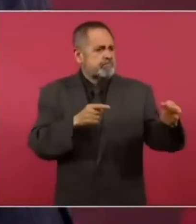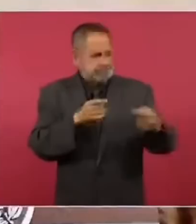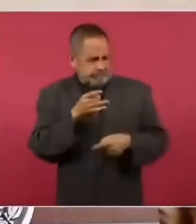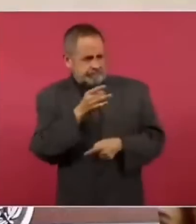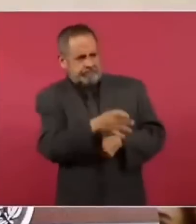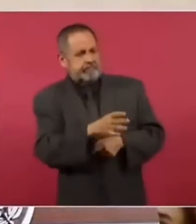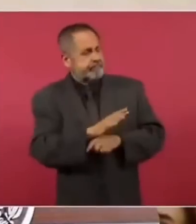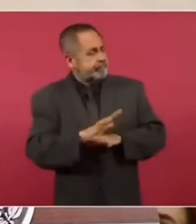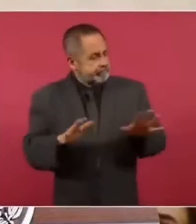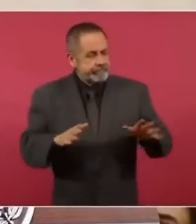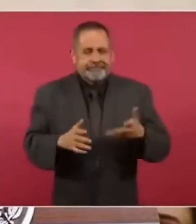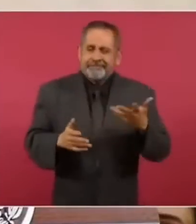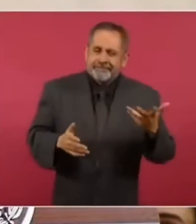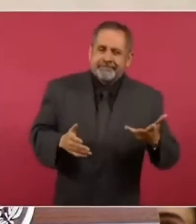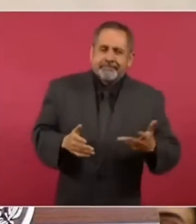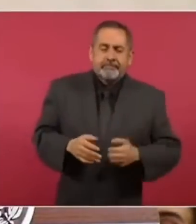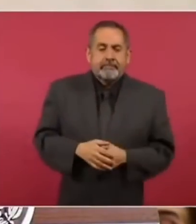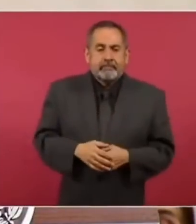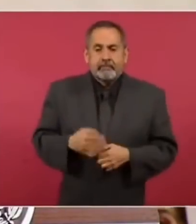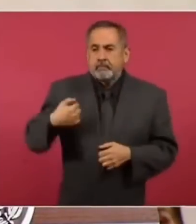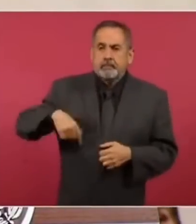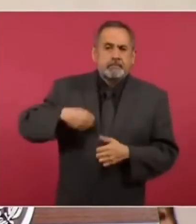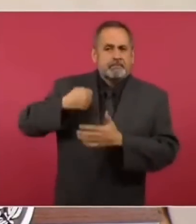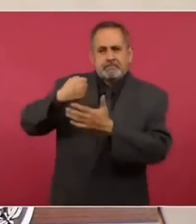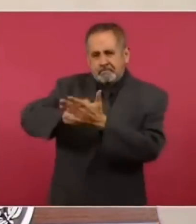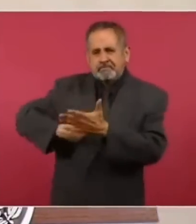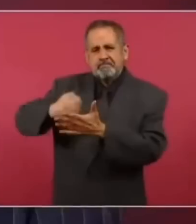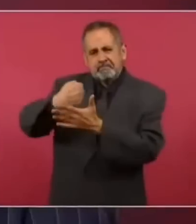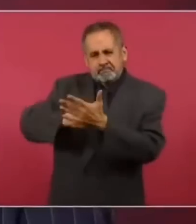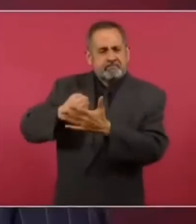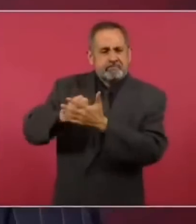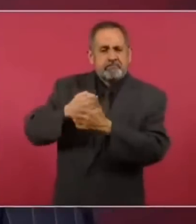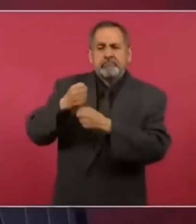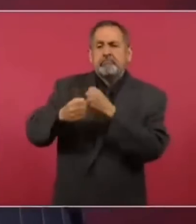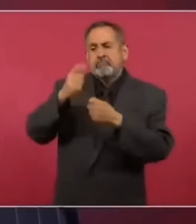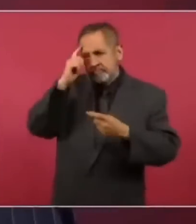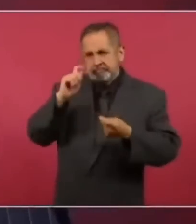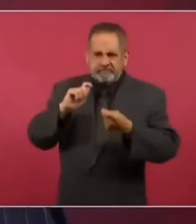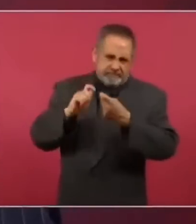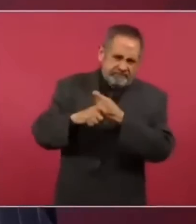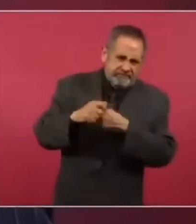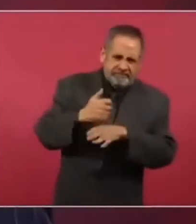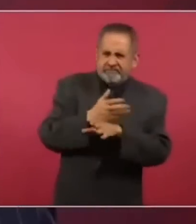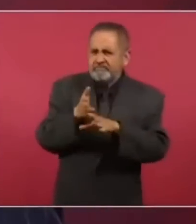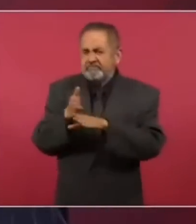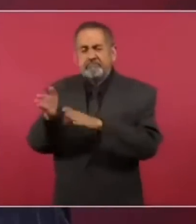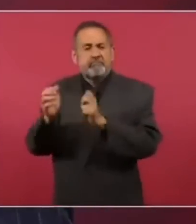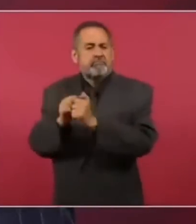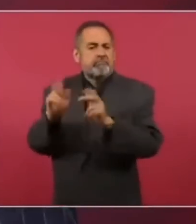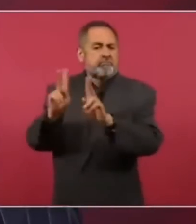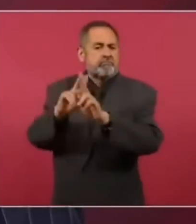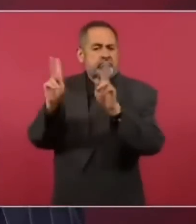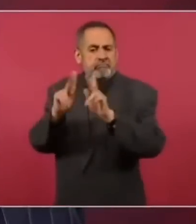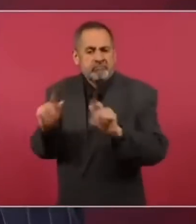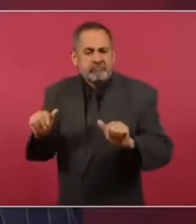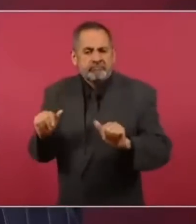nosotros luchamos mucho la transformación de manera pacífica